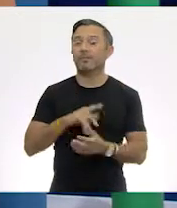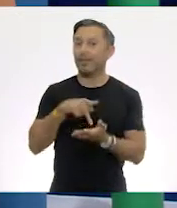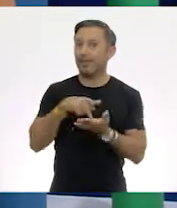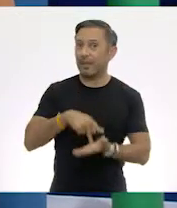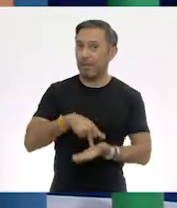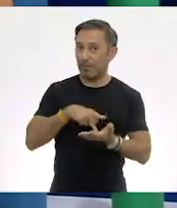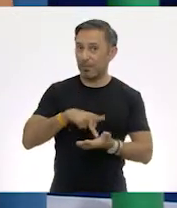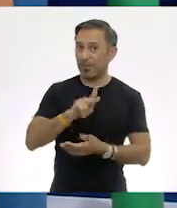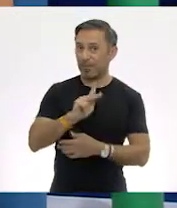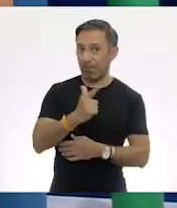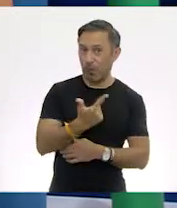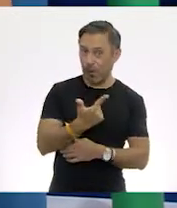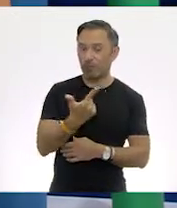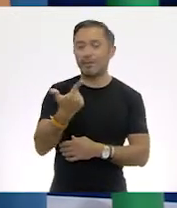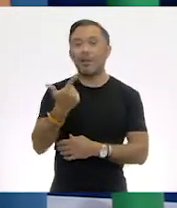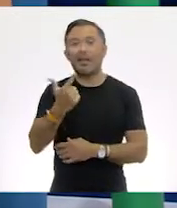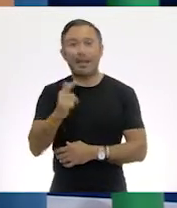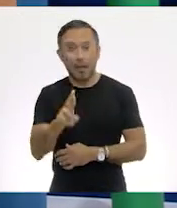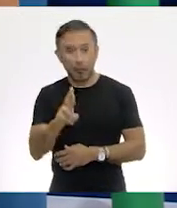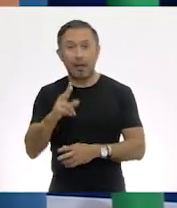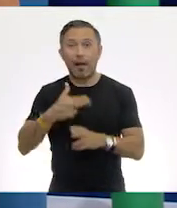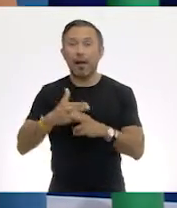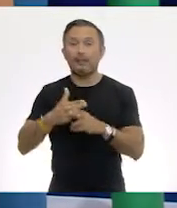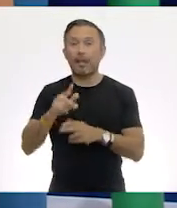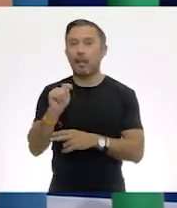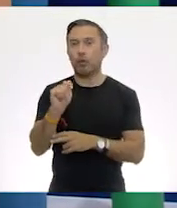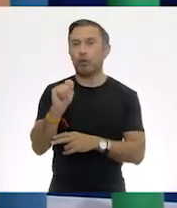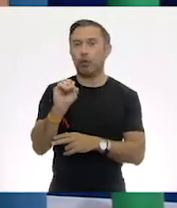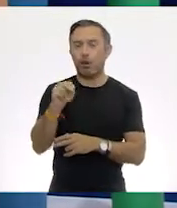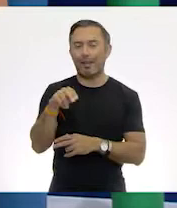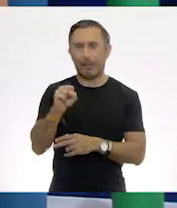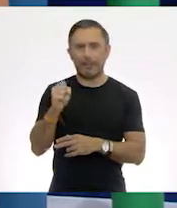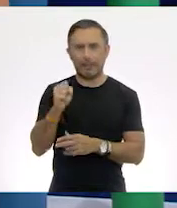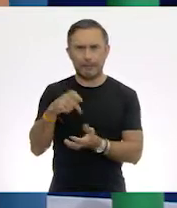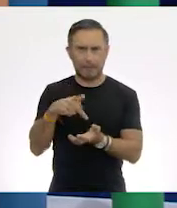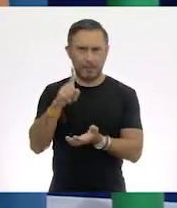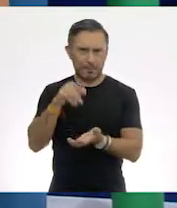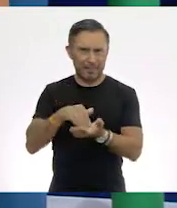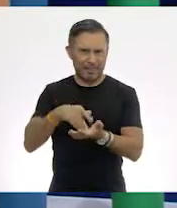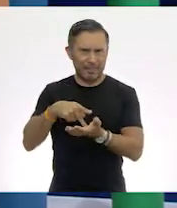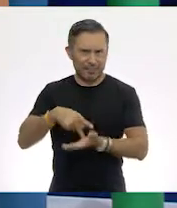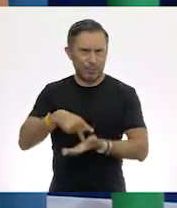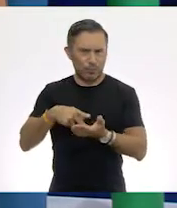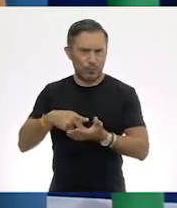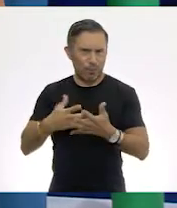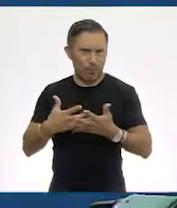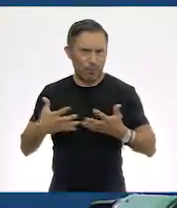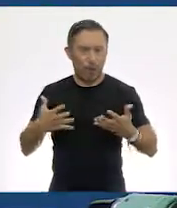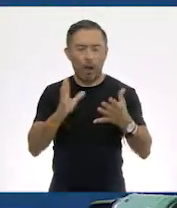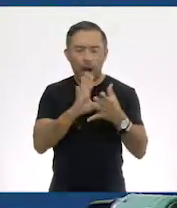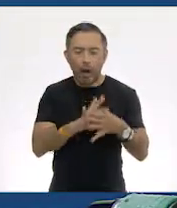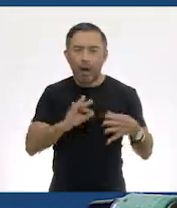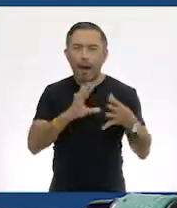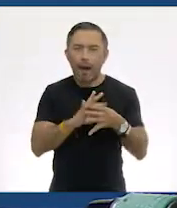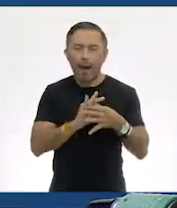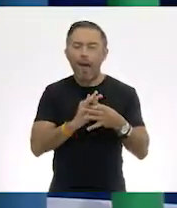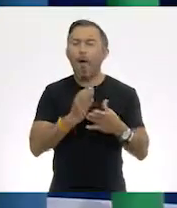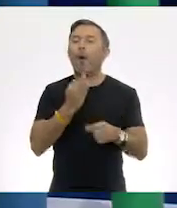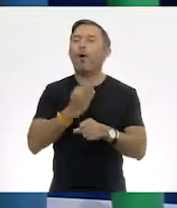incluso toneladas. Pero bueno, ya platicamos mucho y es momento de comenzar con nuestra clase.